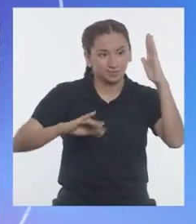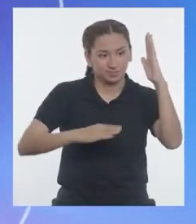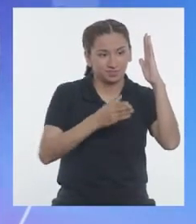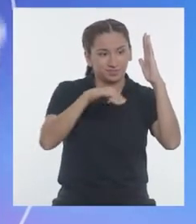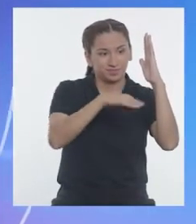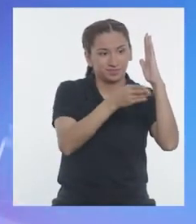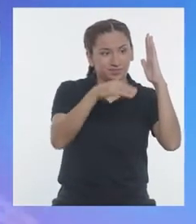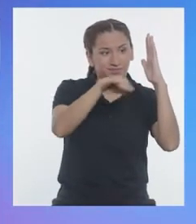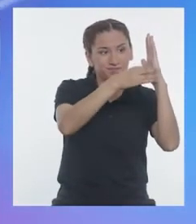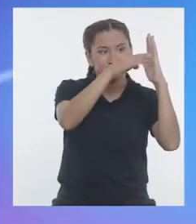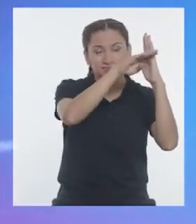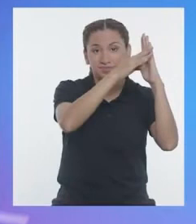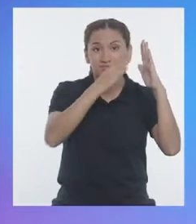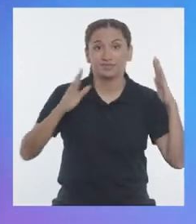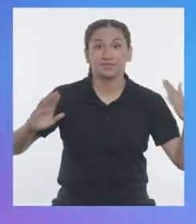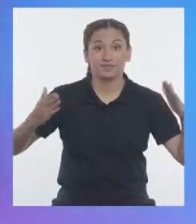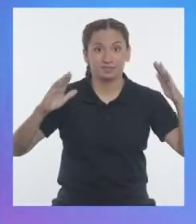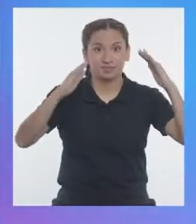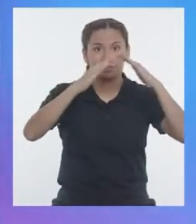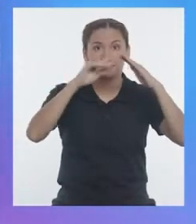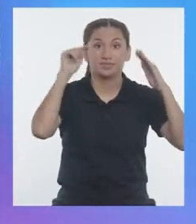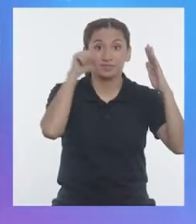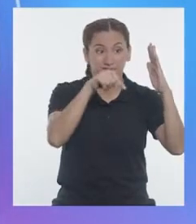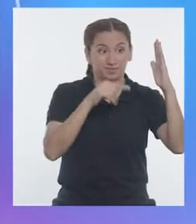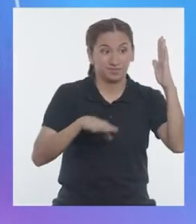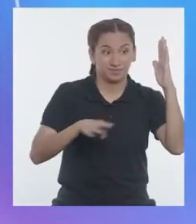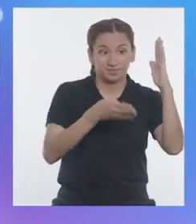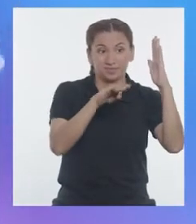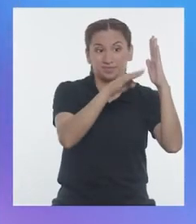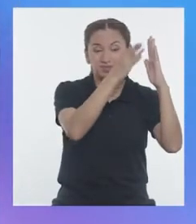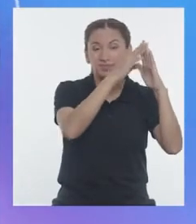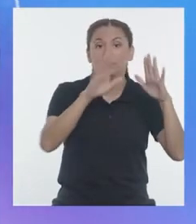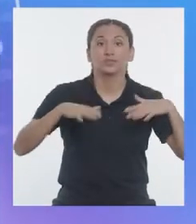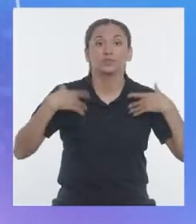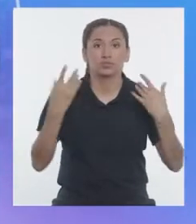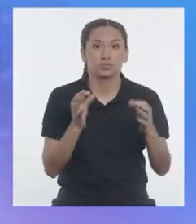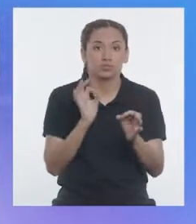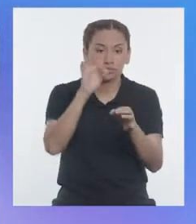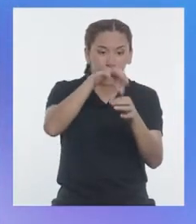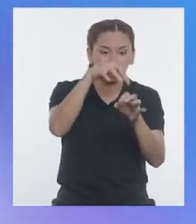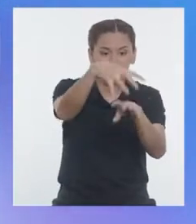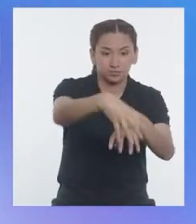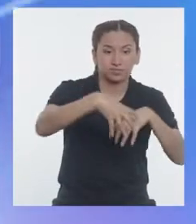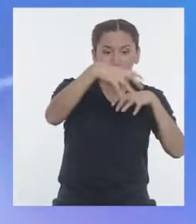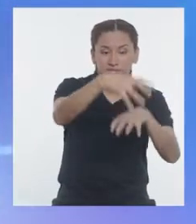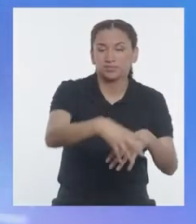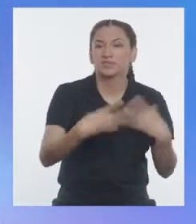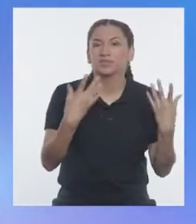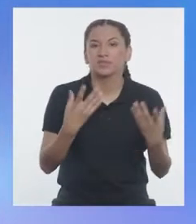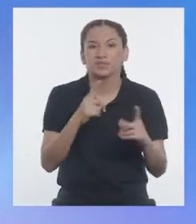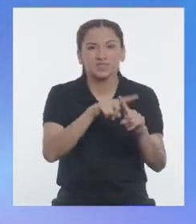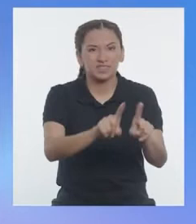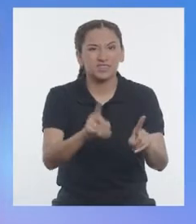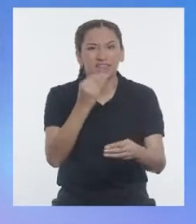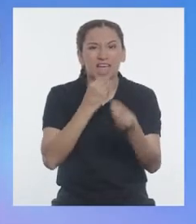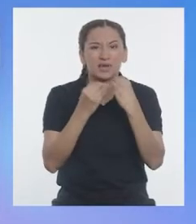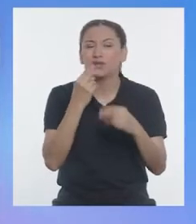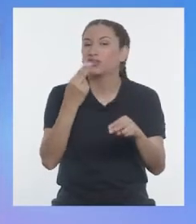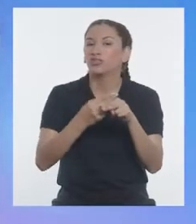de una montaña. En los andenes se pueden cultivar distintos alimentos como el,